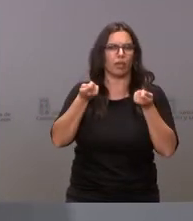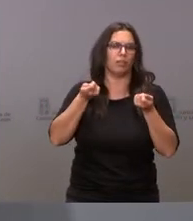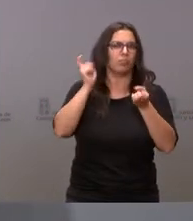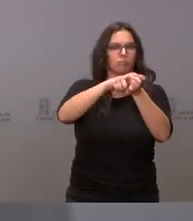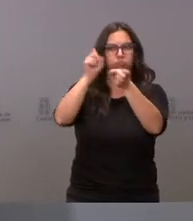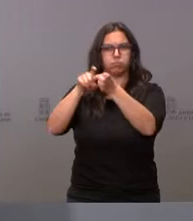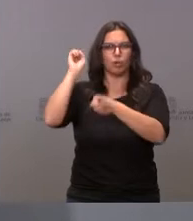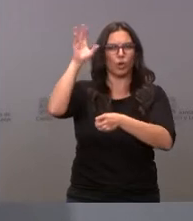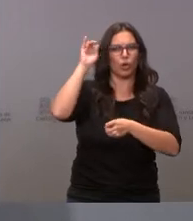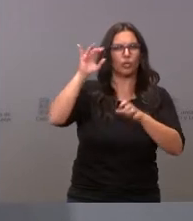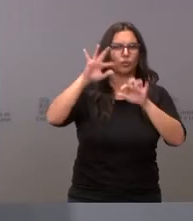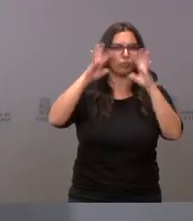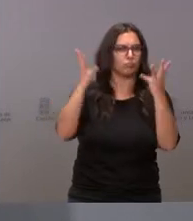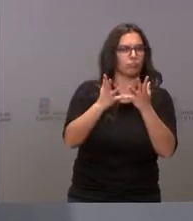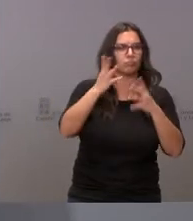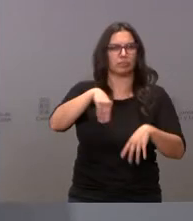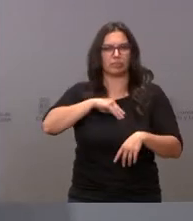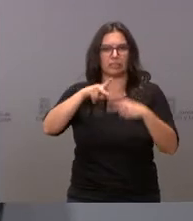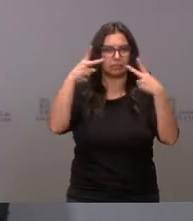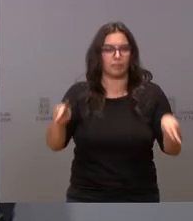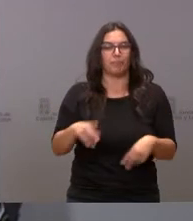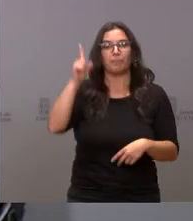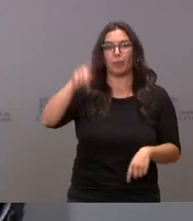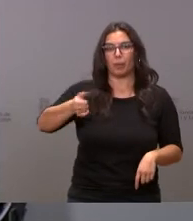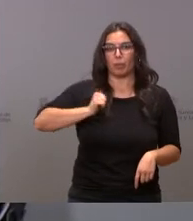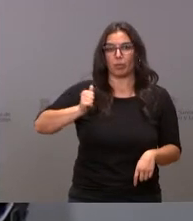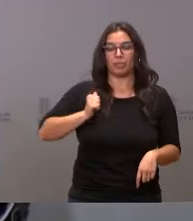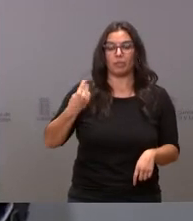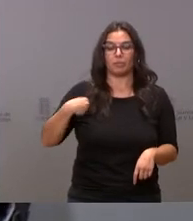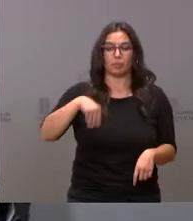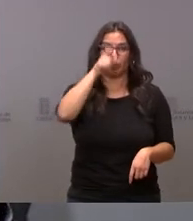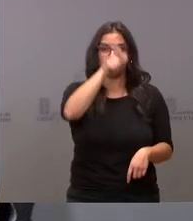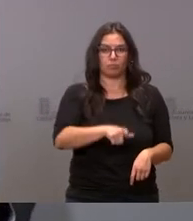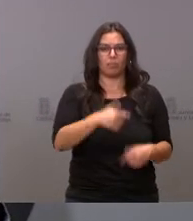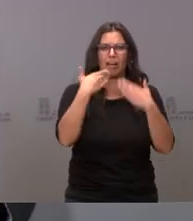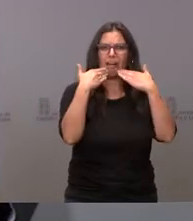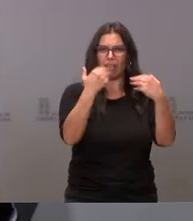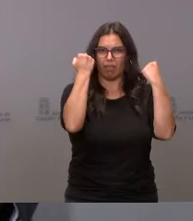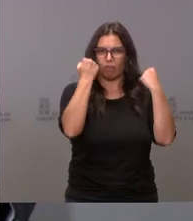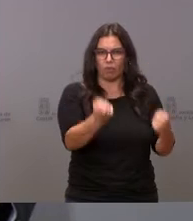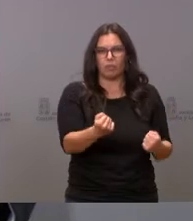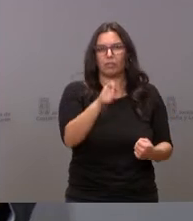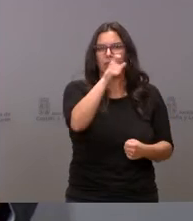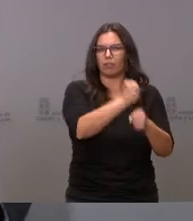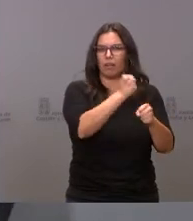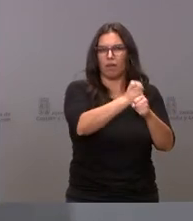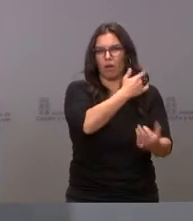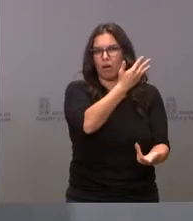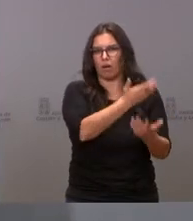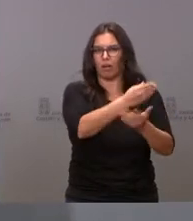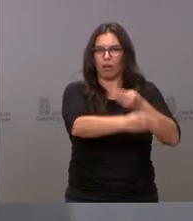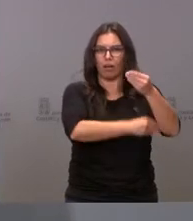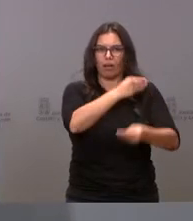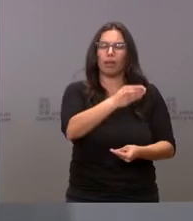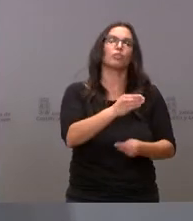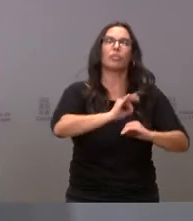nacionales e internacionales. Aprovechamos también para agradecer profundamente toda la labor realizada a lo largo de estos